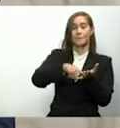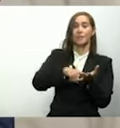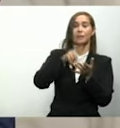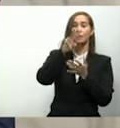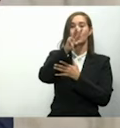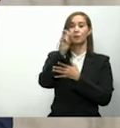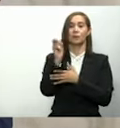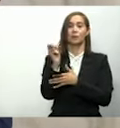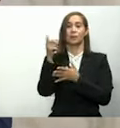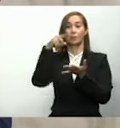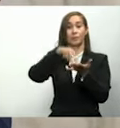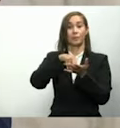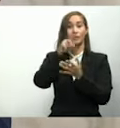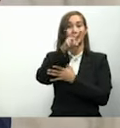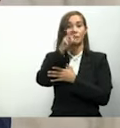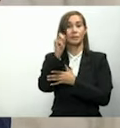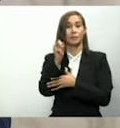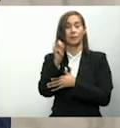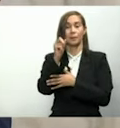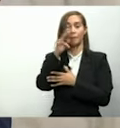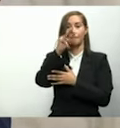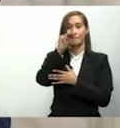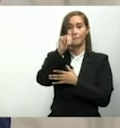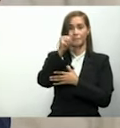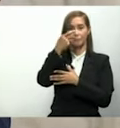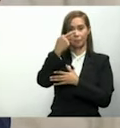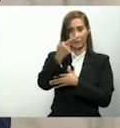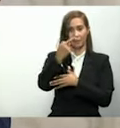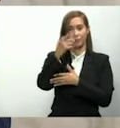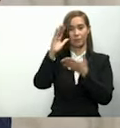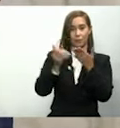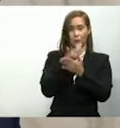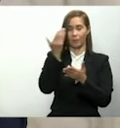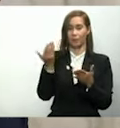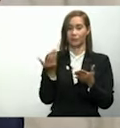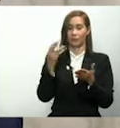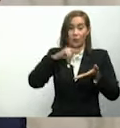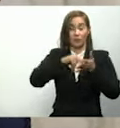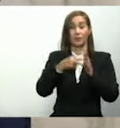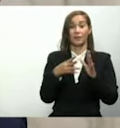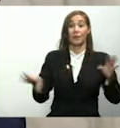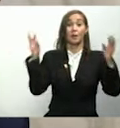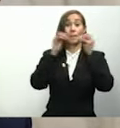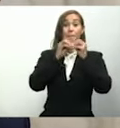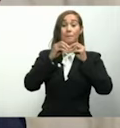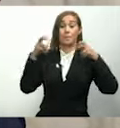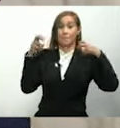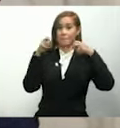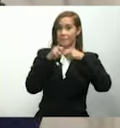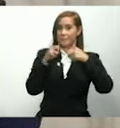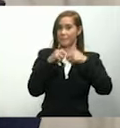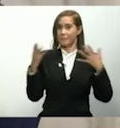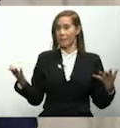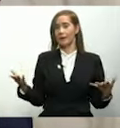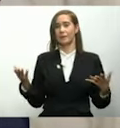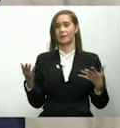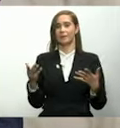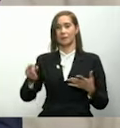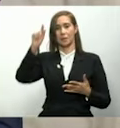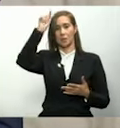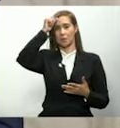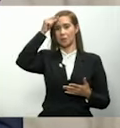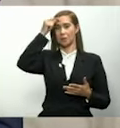megavatios de nuevos, sin haber el Estado invertido un solo